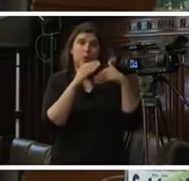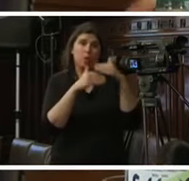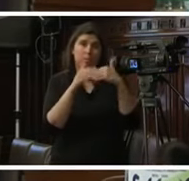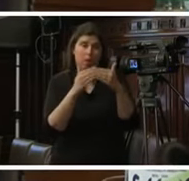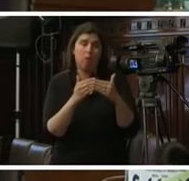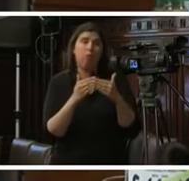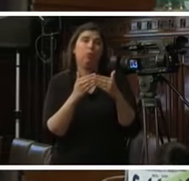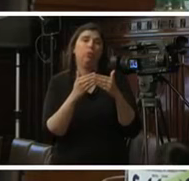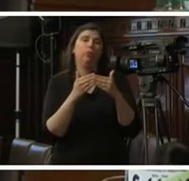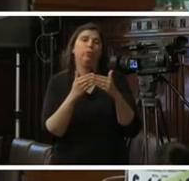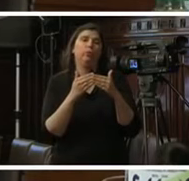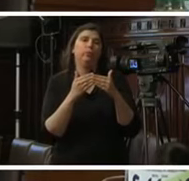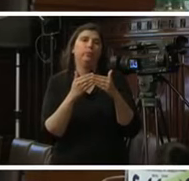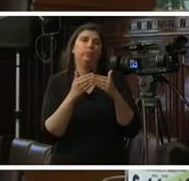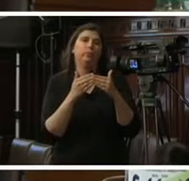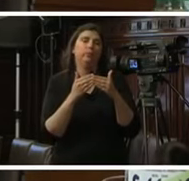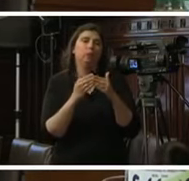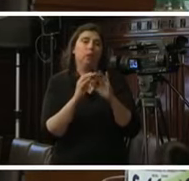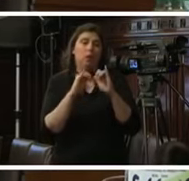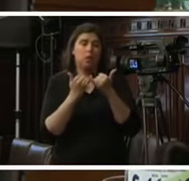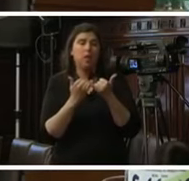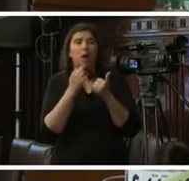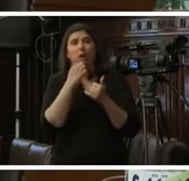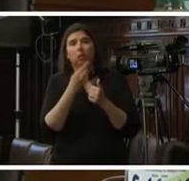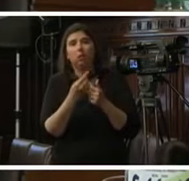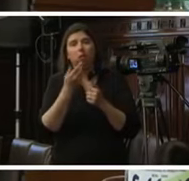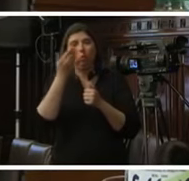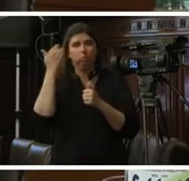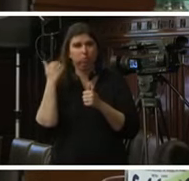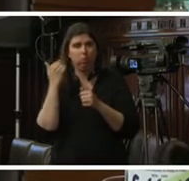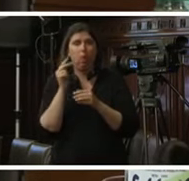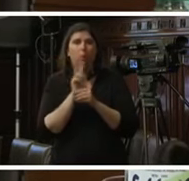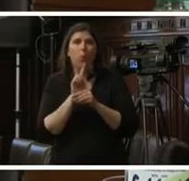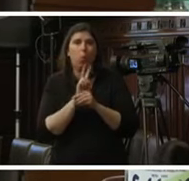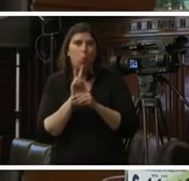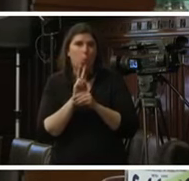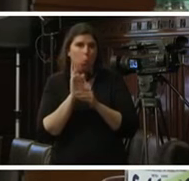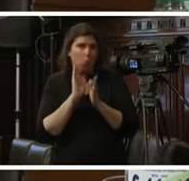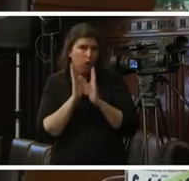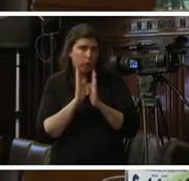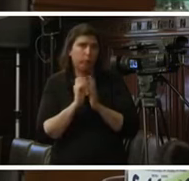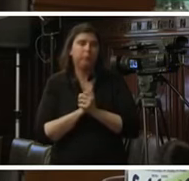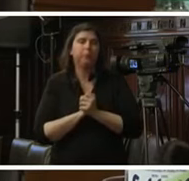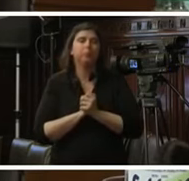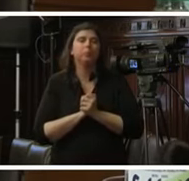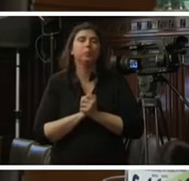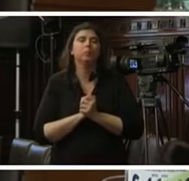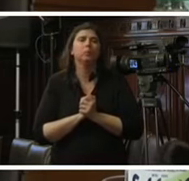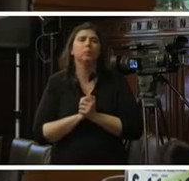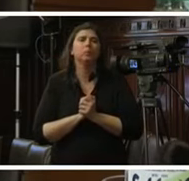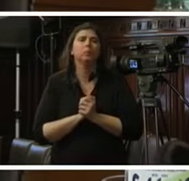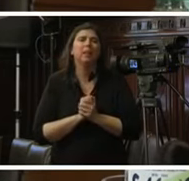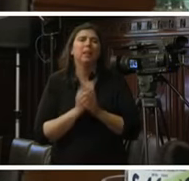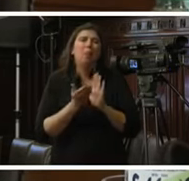conforme la explicación que dio el procurador quisiera realmente como un poquito más de